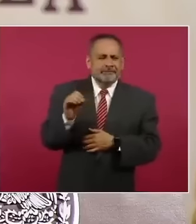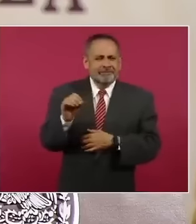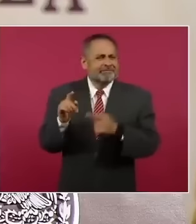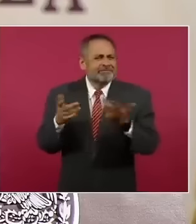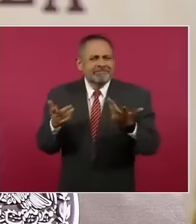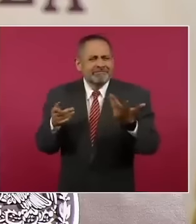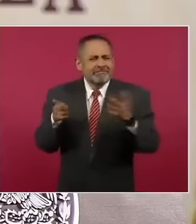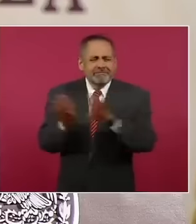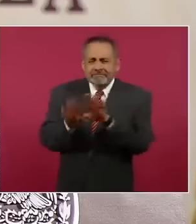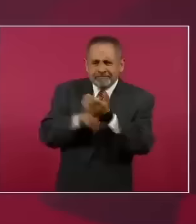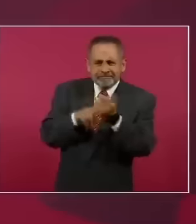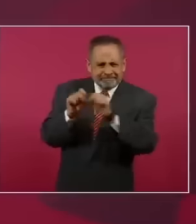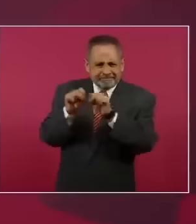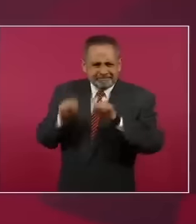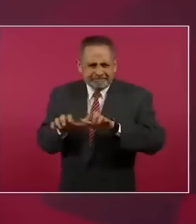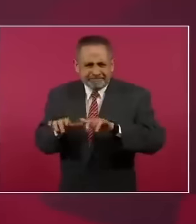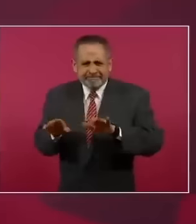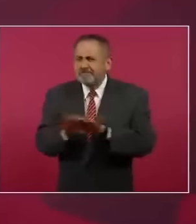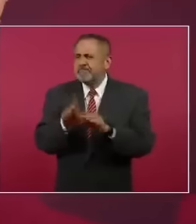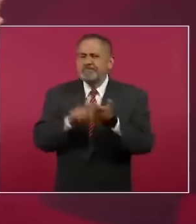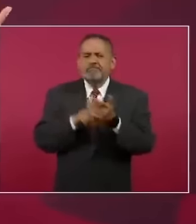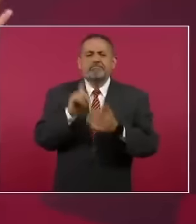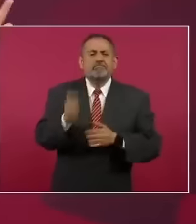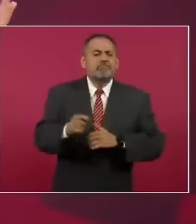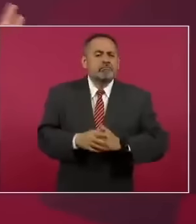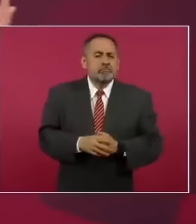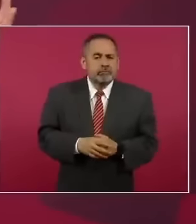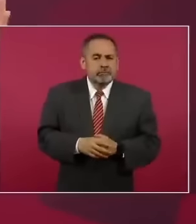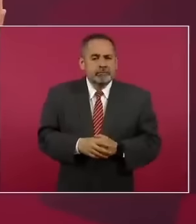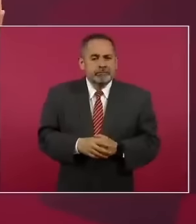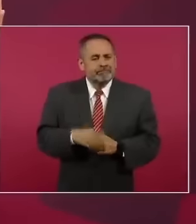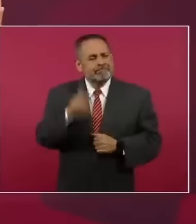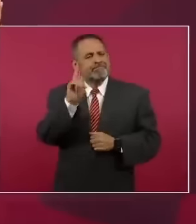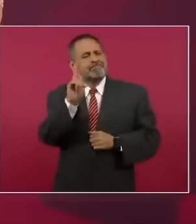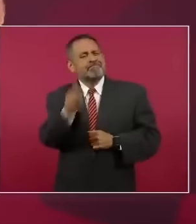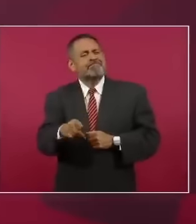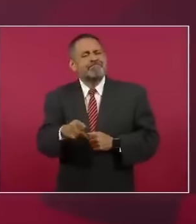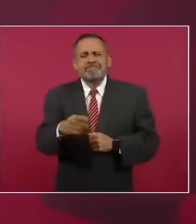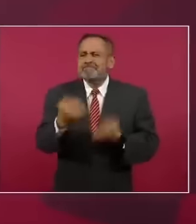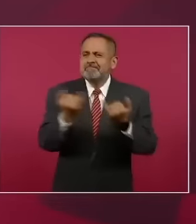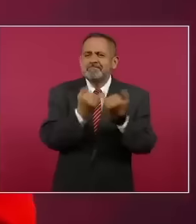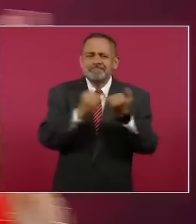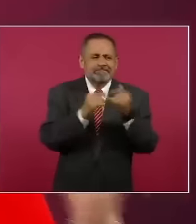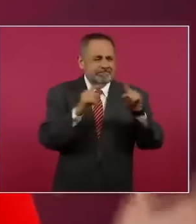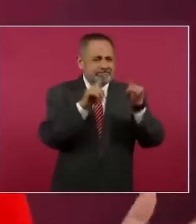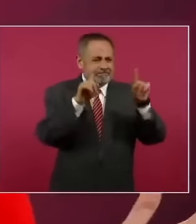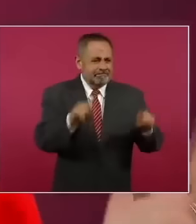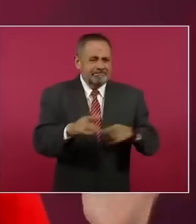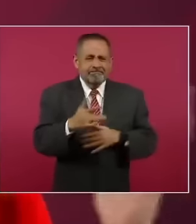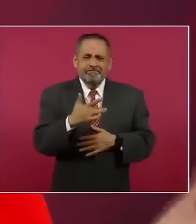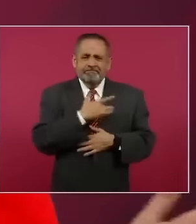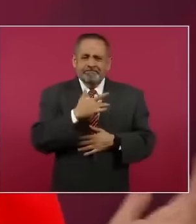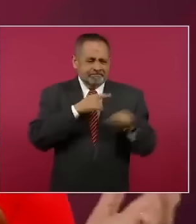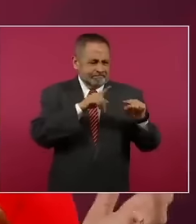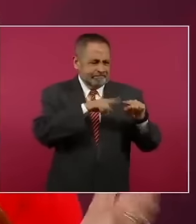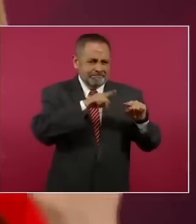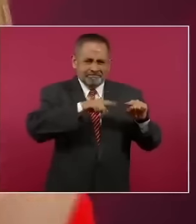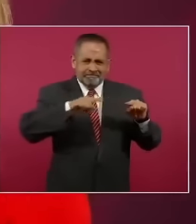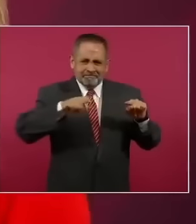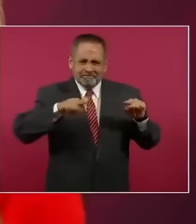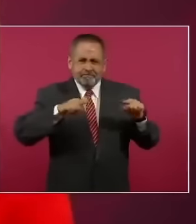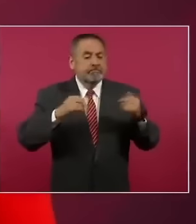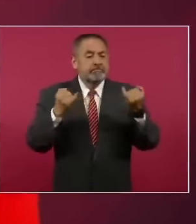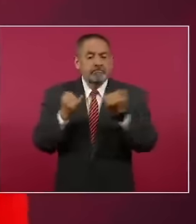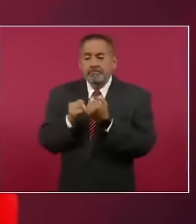sistema, hagan de cuenta que es como si fuera un electrocardiograma. Y va a estar funcionando no solamente en las primeras pruebas,